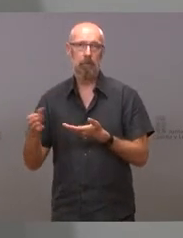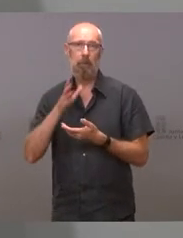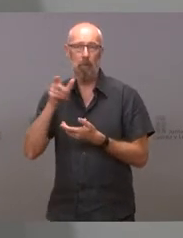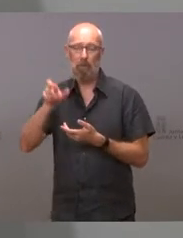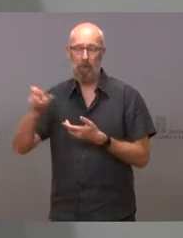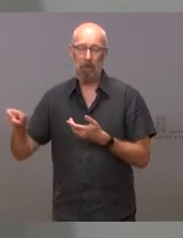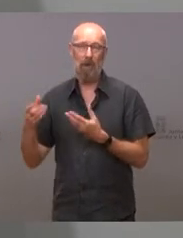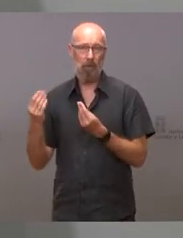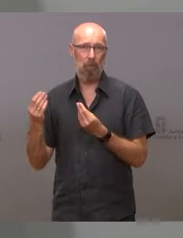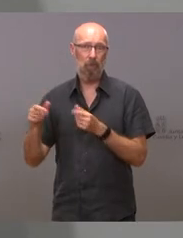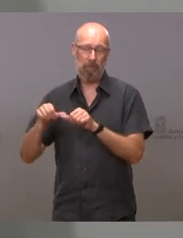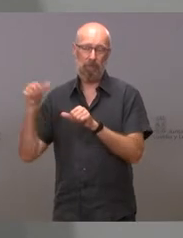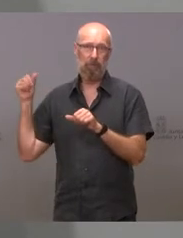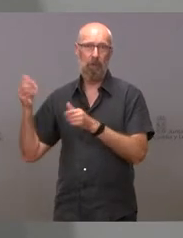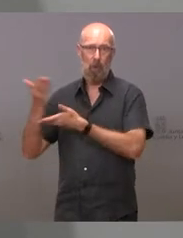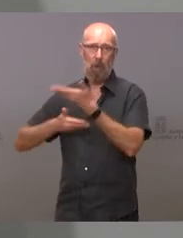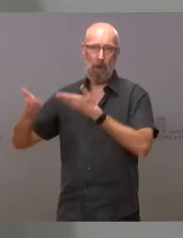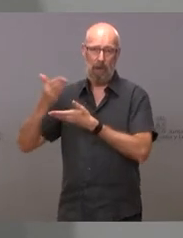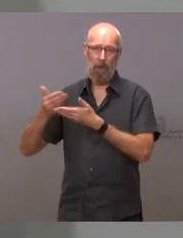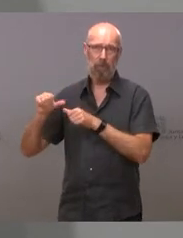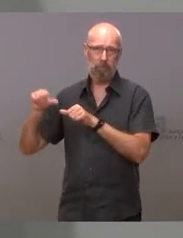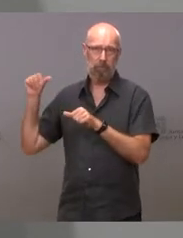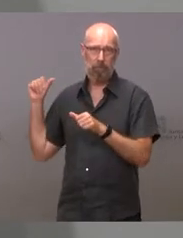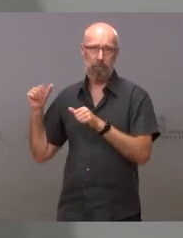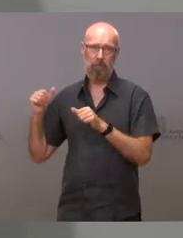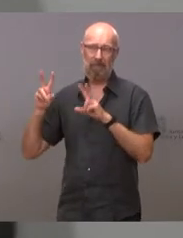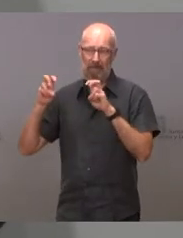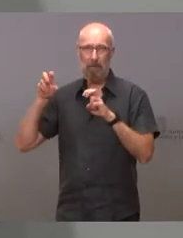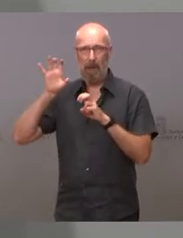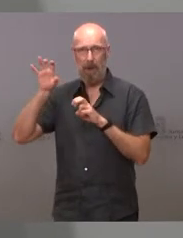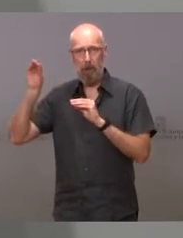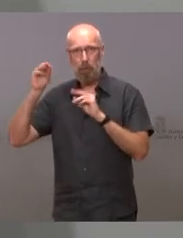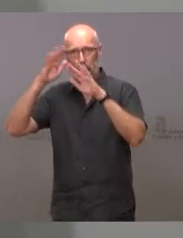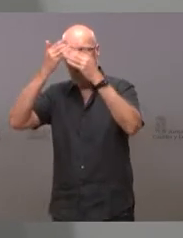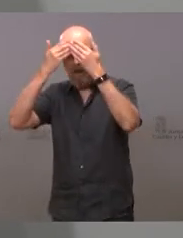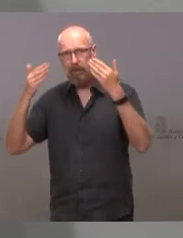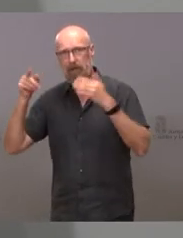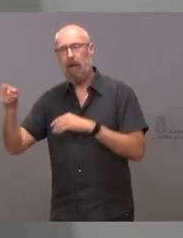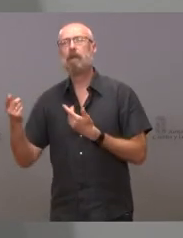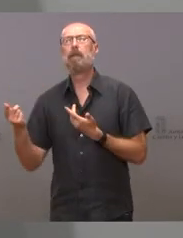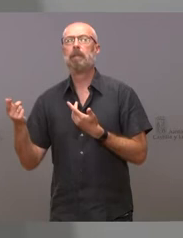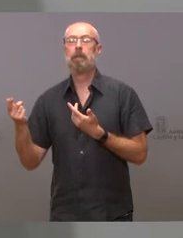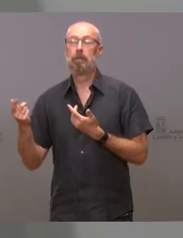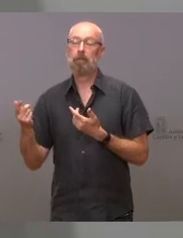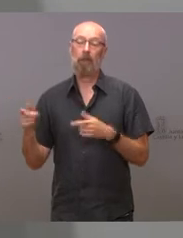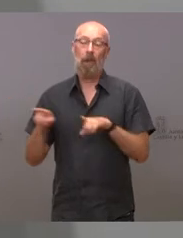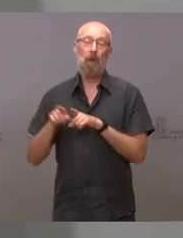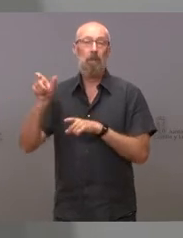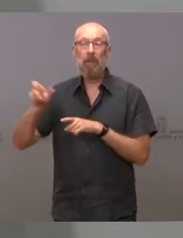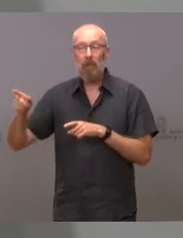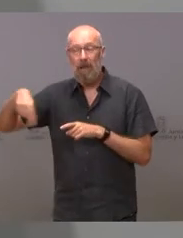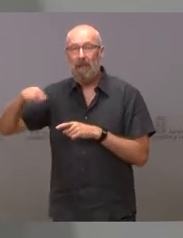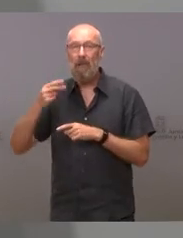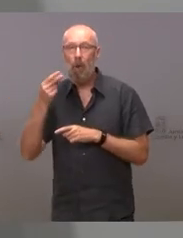nosotros en la difícil misión de Afganistán y, naturalmente, como todas las personas que huyen del